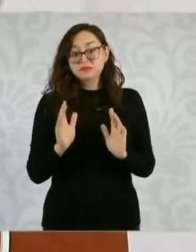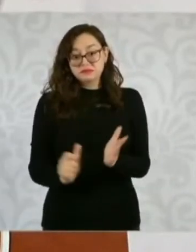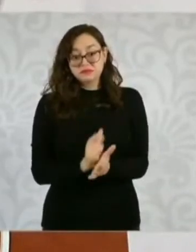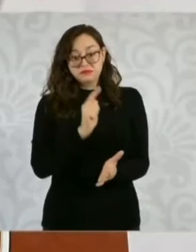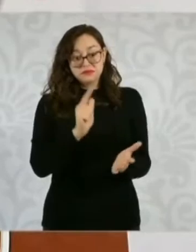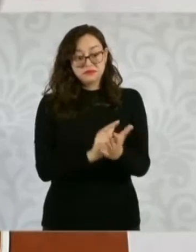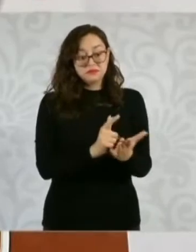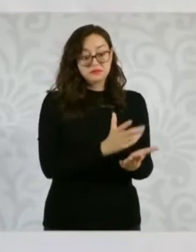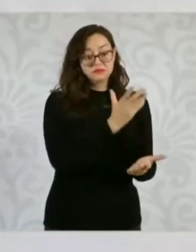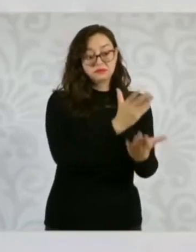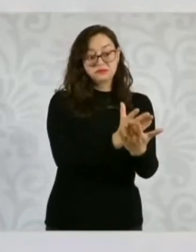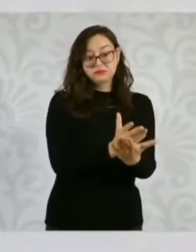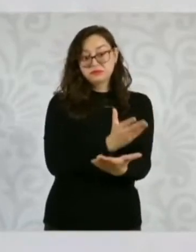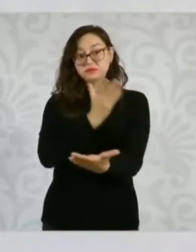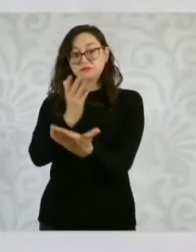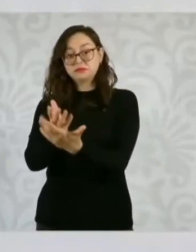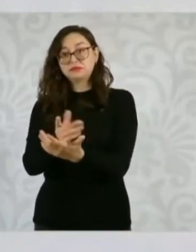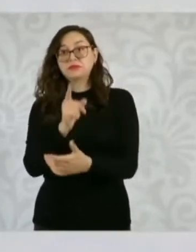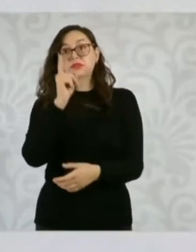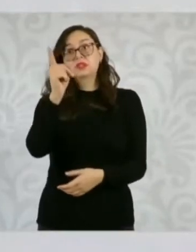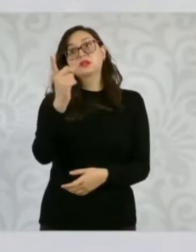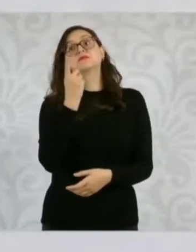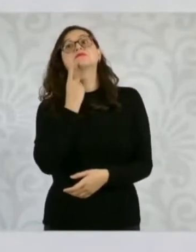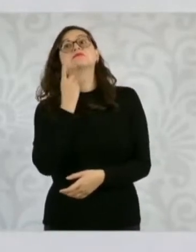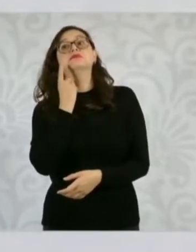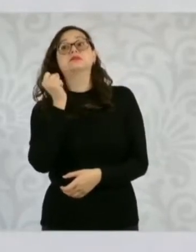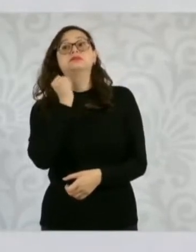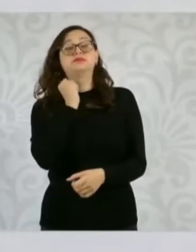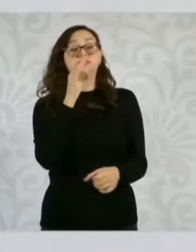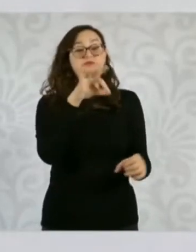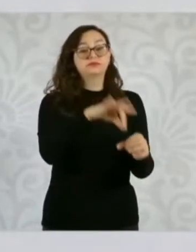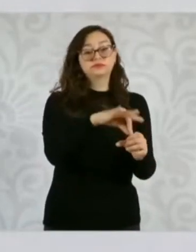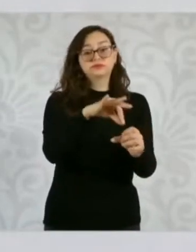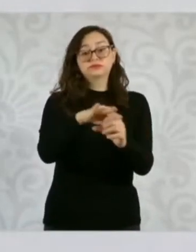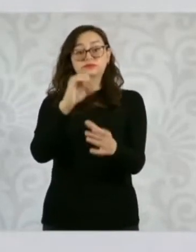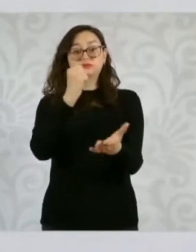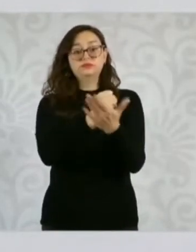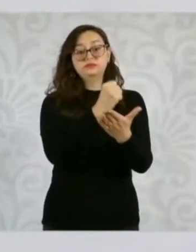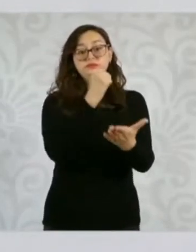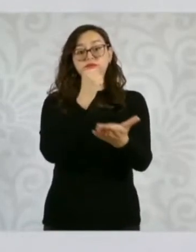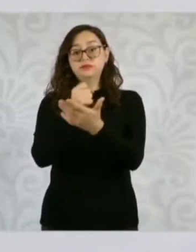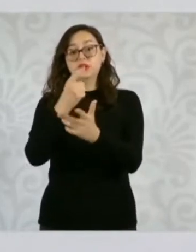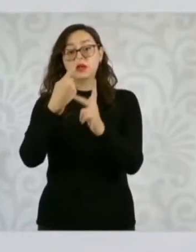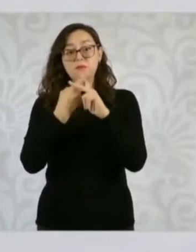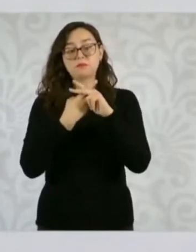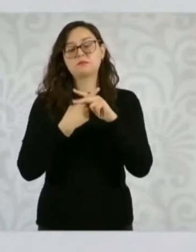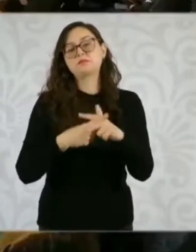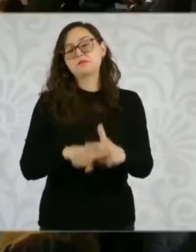tienen que aprobarse pronto para que pueda emitirse la convocatoria por parte del Senado de la República.